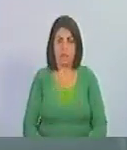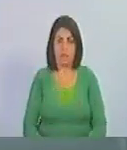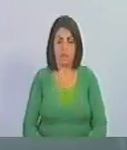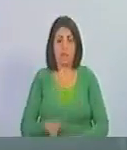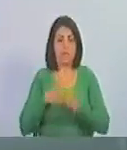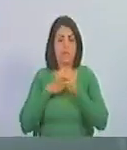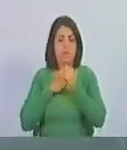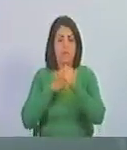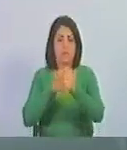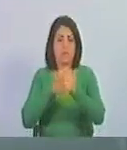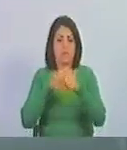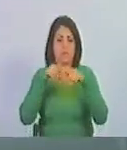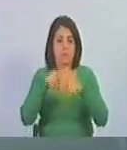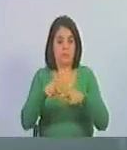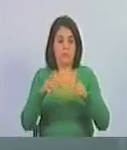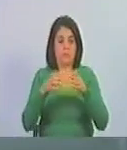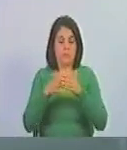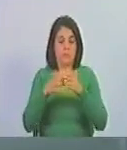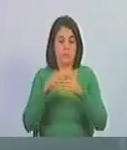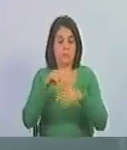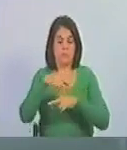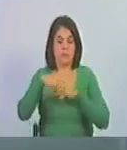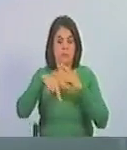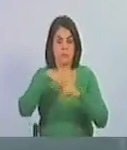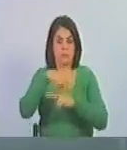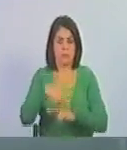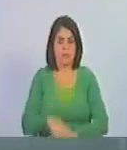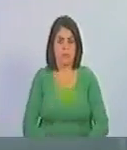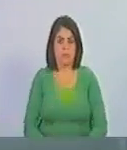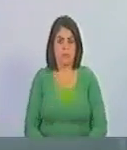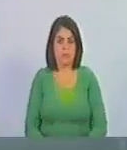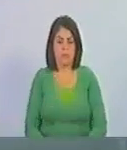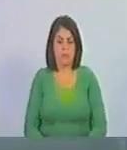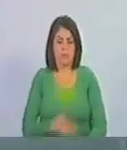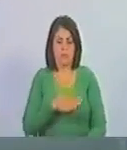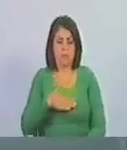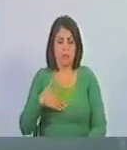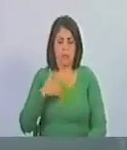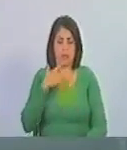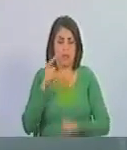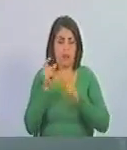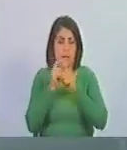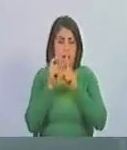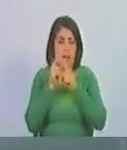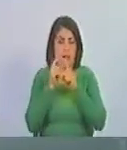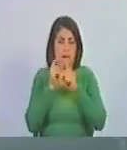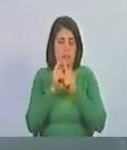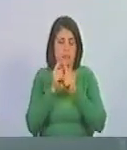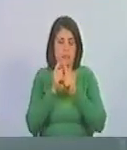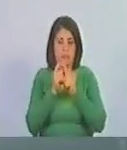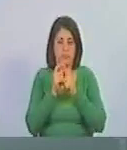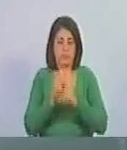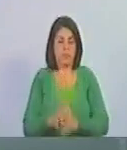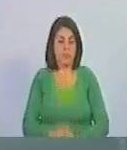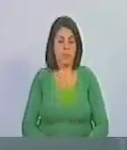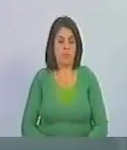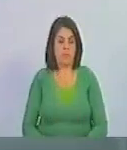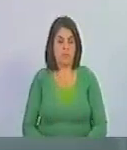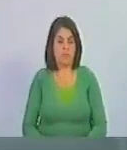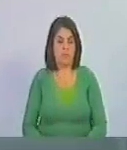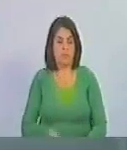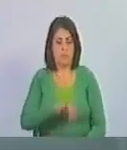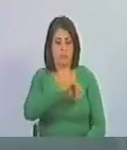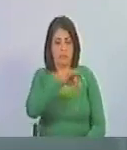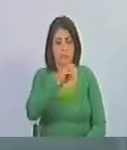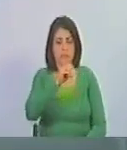conductoras de las gestas revolucionarias. Quiero cerrar con una palabra con las palabras del apóstol